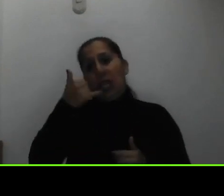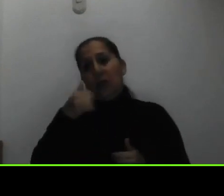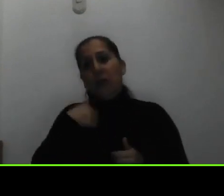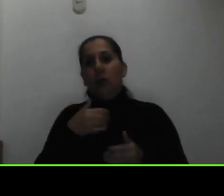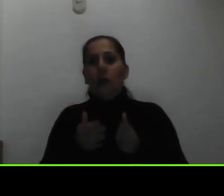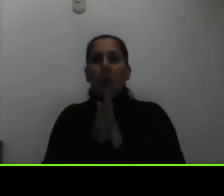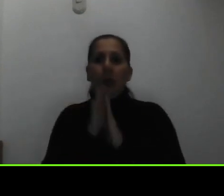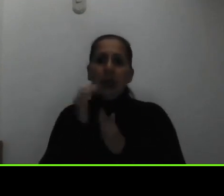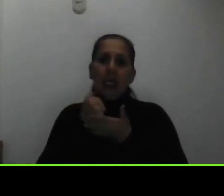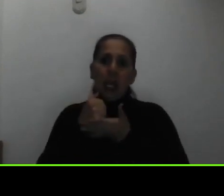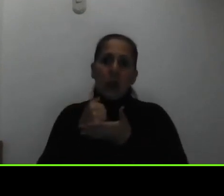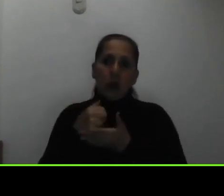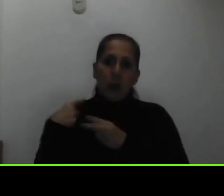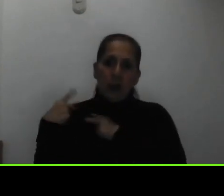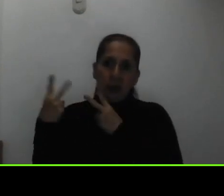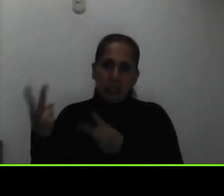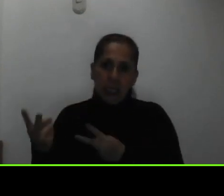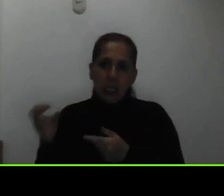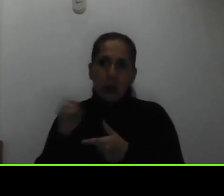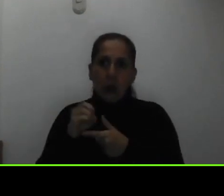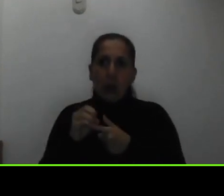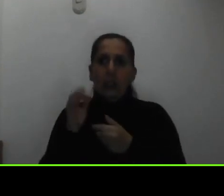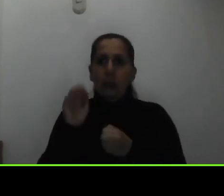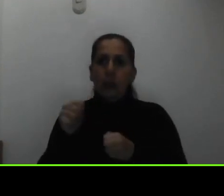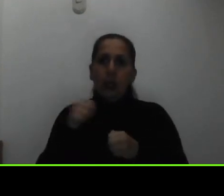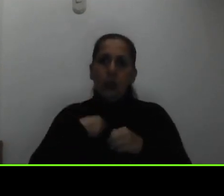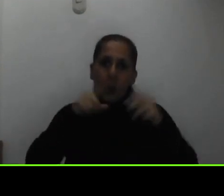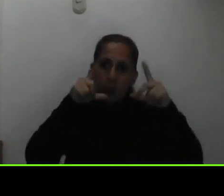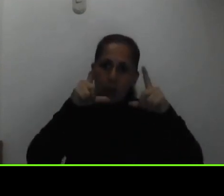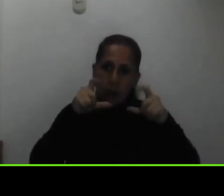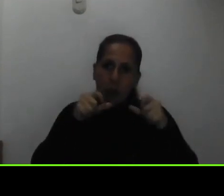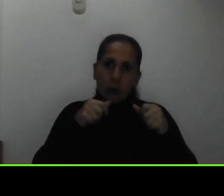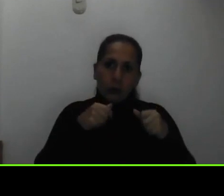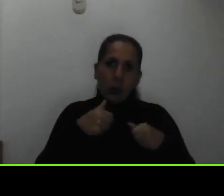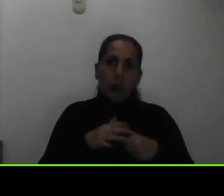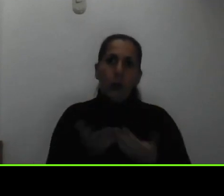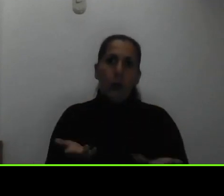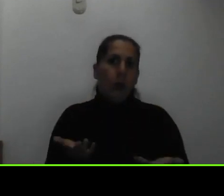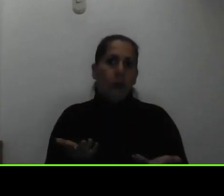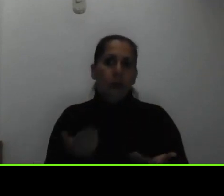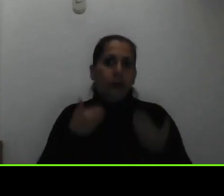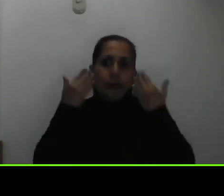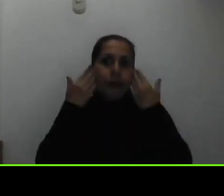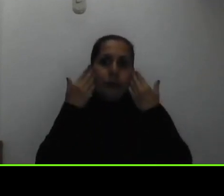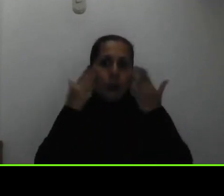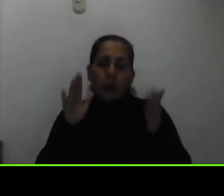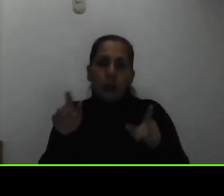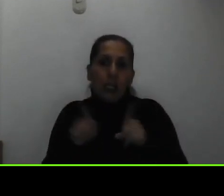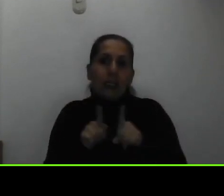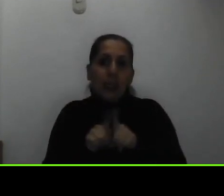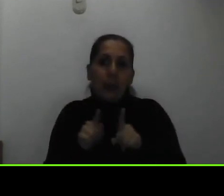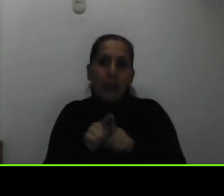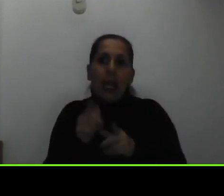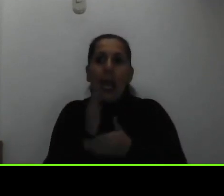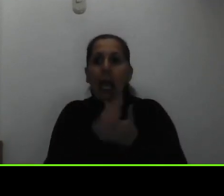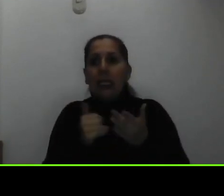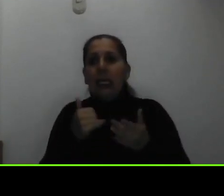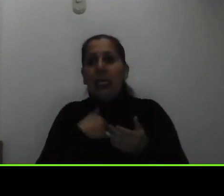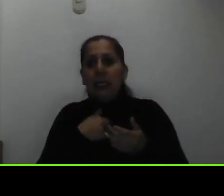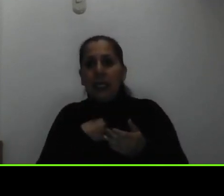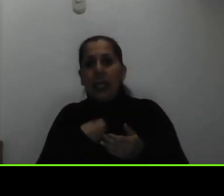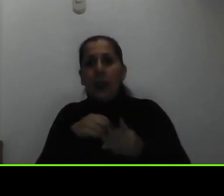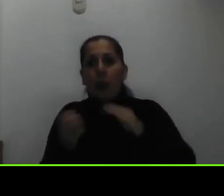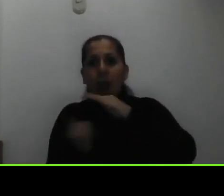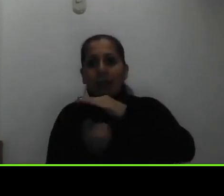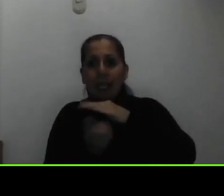vecino de la par que si me ayuda a tomar una foto o no sé o incluso alguien que tenga un escáner pero lo